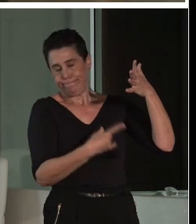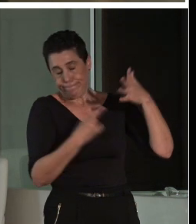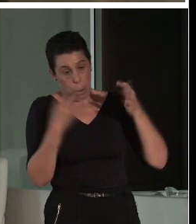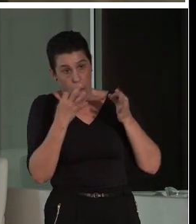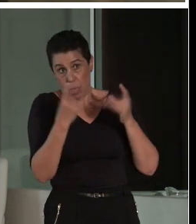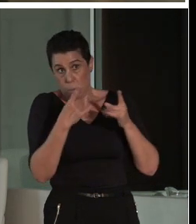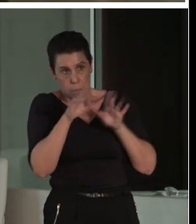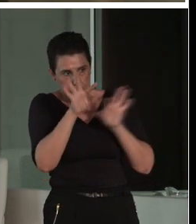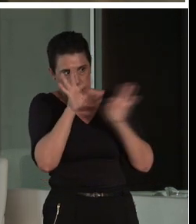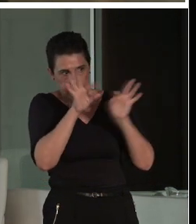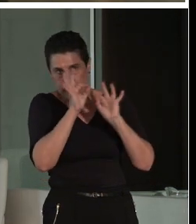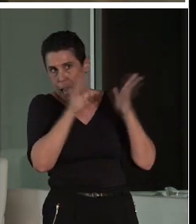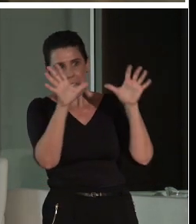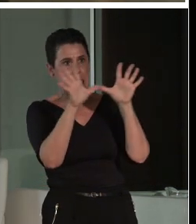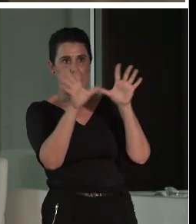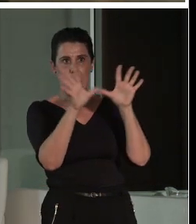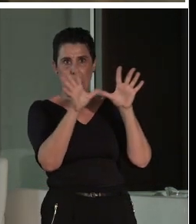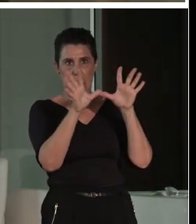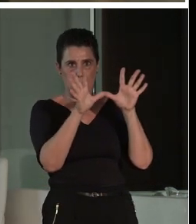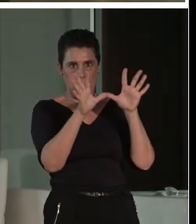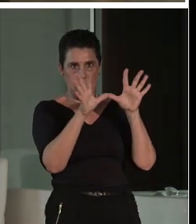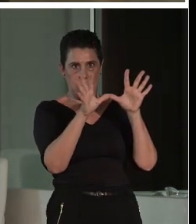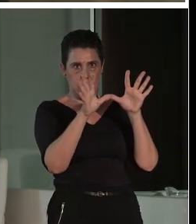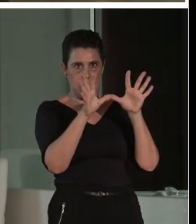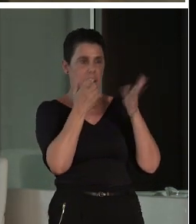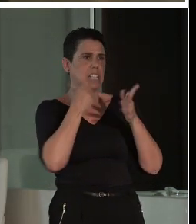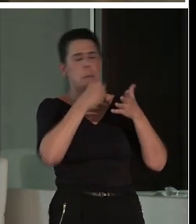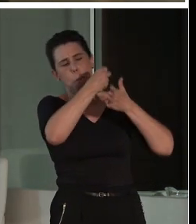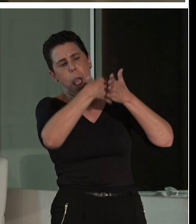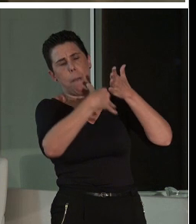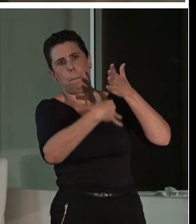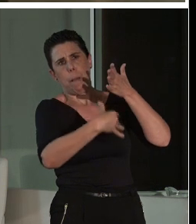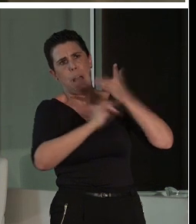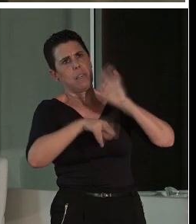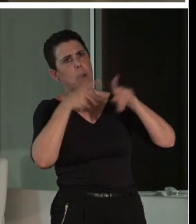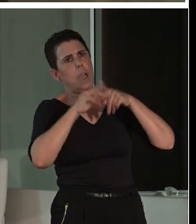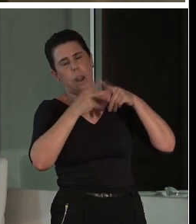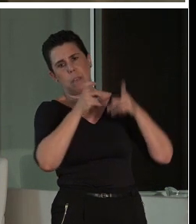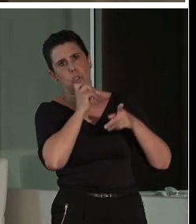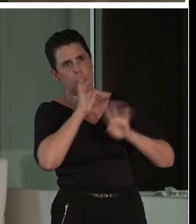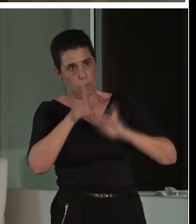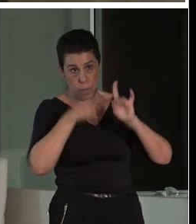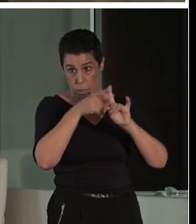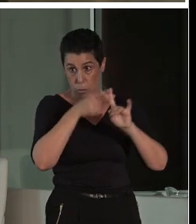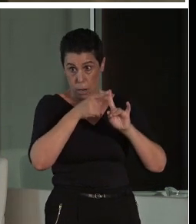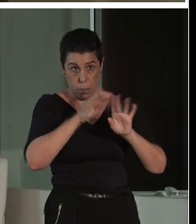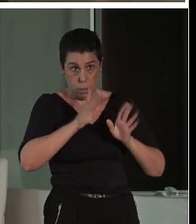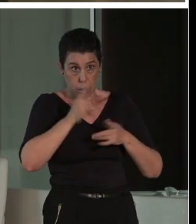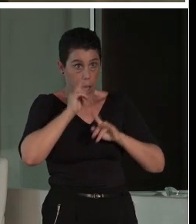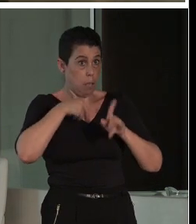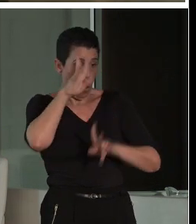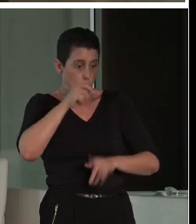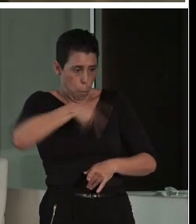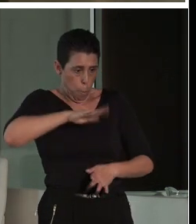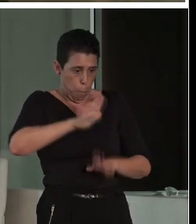Si nos alargábamos demasiado, la herramienta se convertía en algo complejo. Por eso digo que estos no sirven a nosotros. Habrá grupos de trabajo que a lo